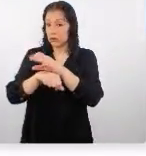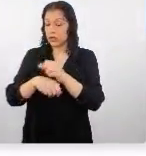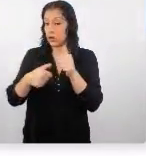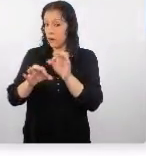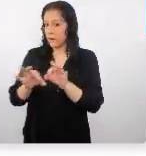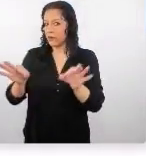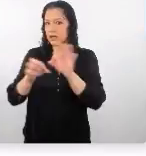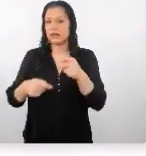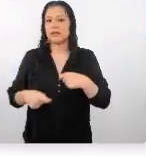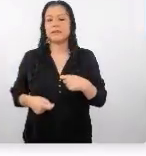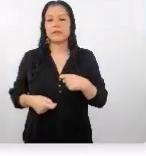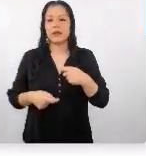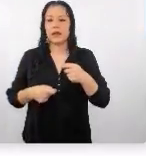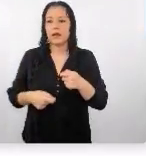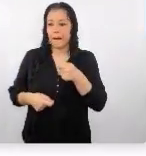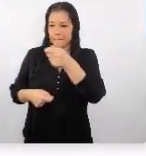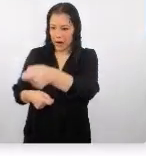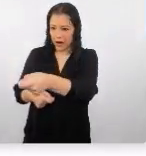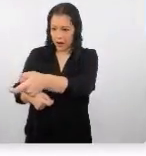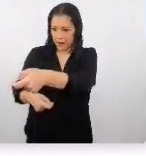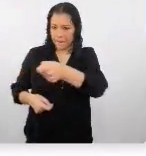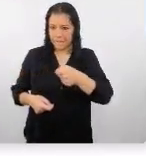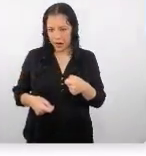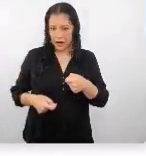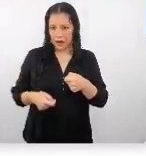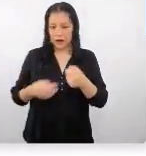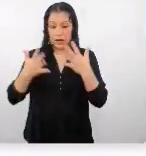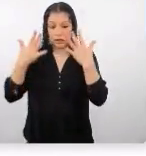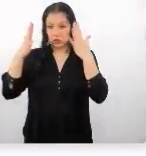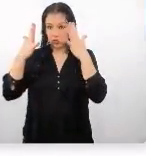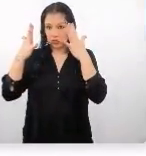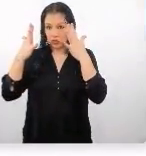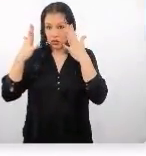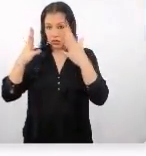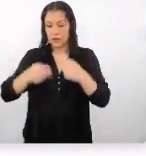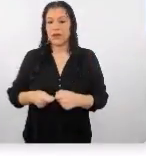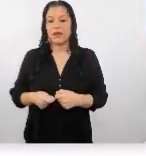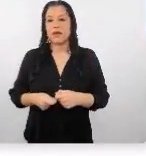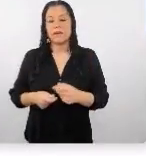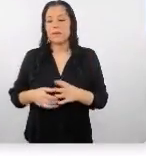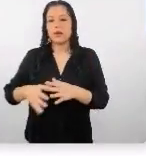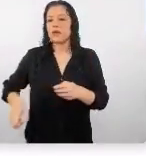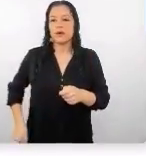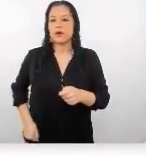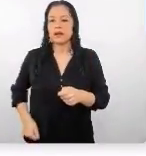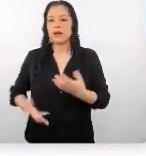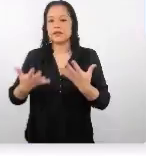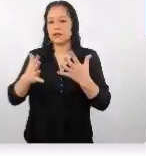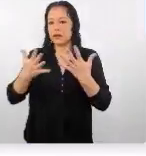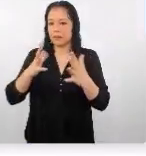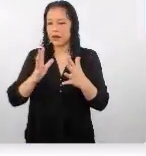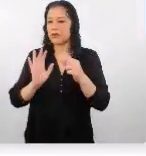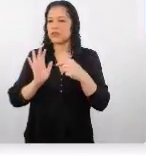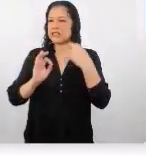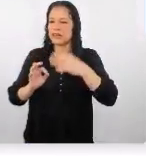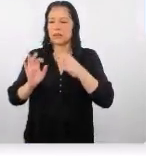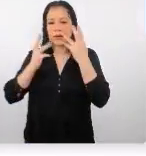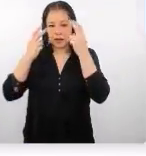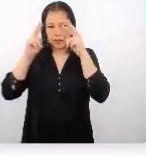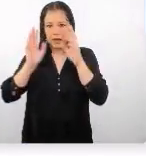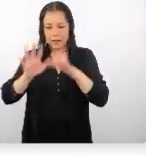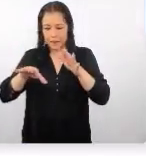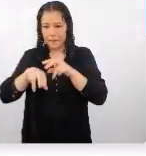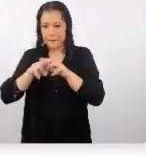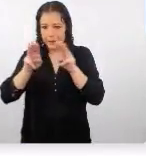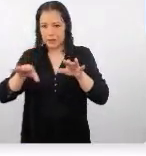entrega y recibe las tarjetas con ambas manos no hay que guardarlas hay que mantenerlas en la